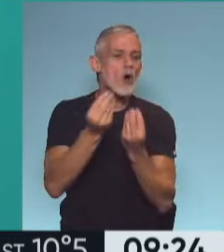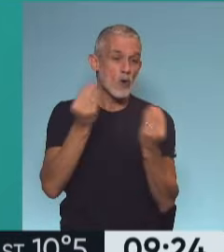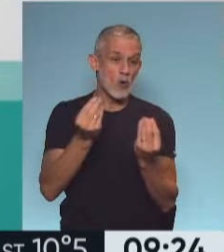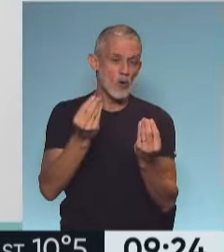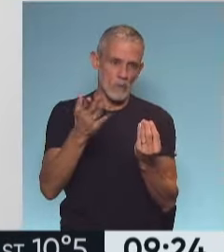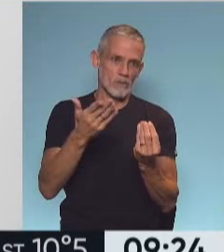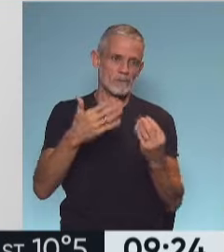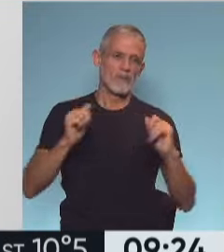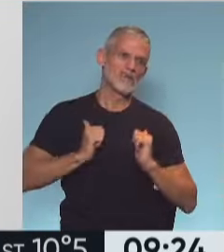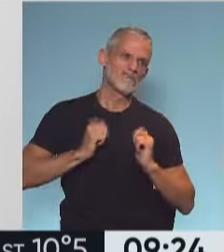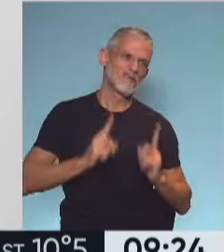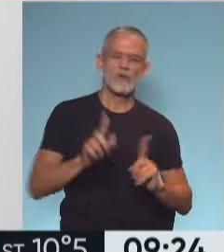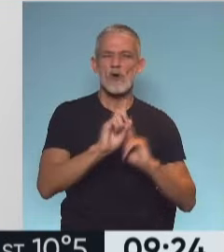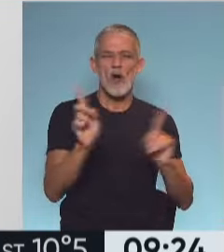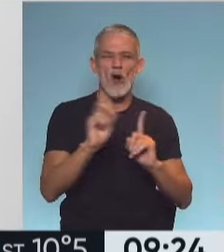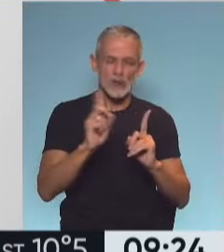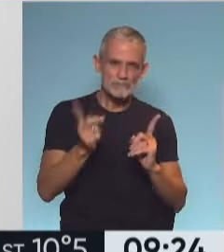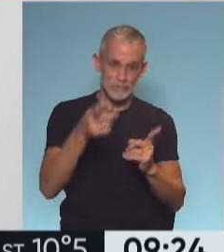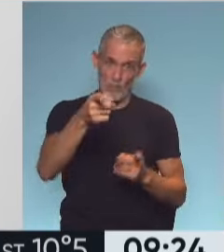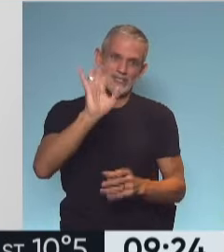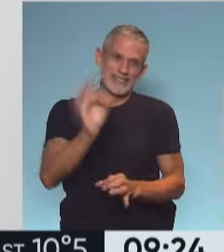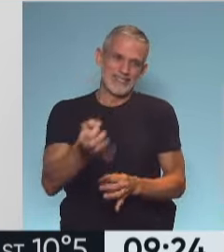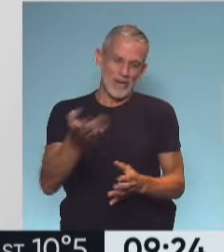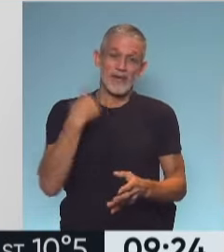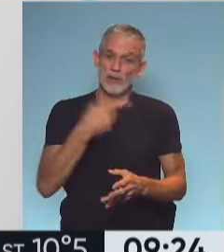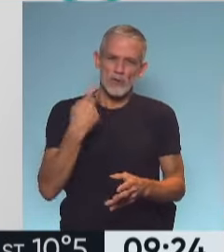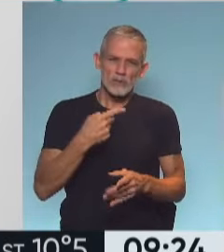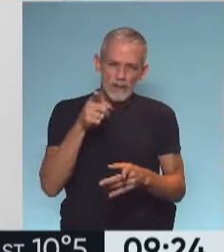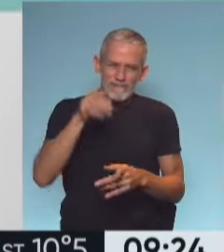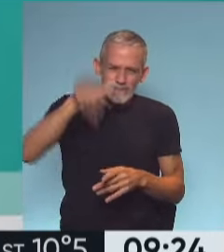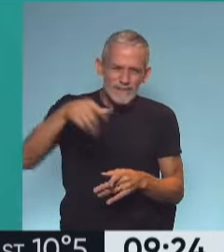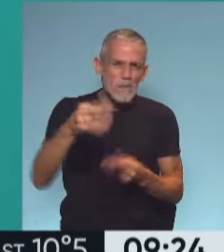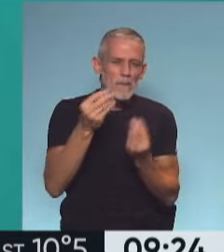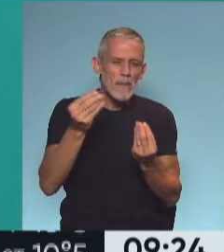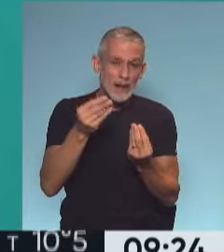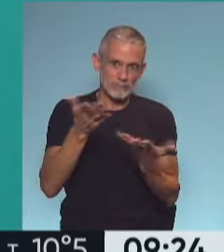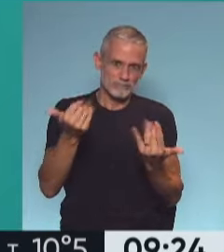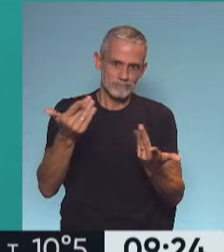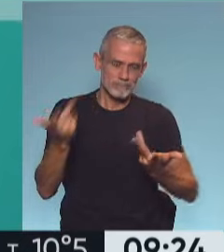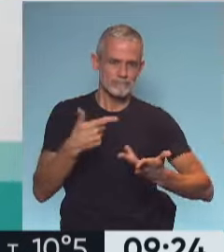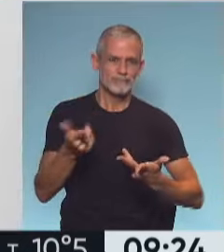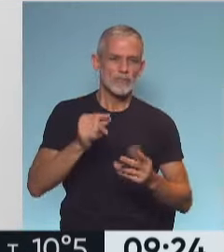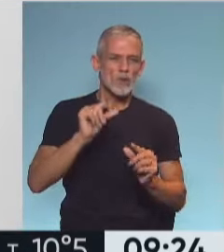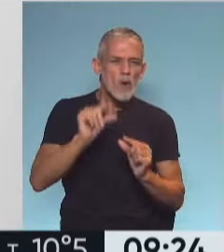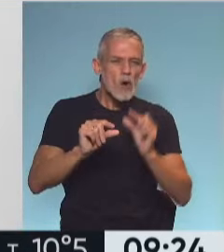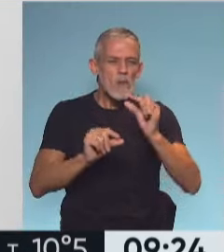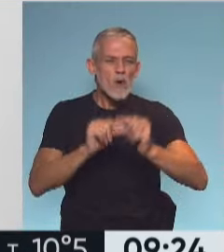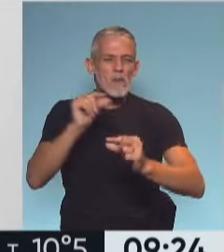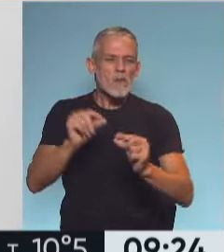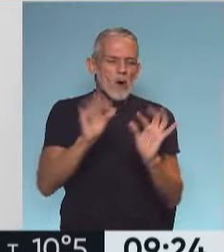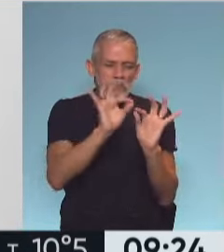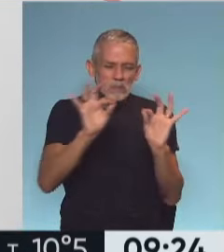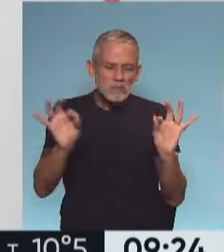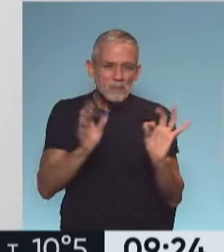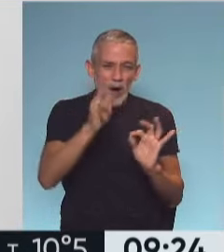es evitar el sedentarismo, algo que vos sabes muy bien, nosotros con vos trabajamos mucho que esos pequeños pasos o esas poquitas cosas que